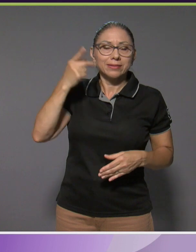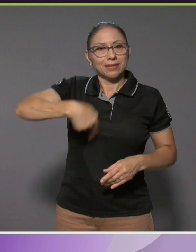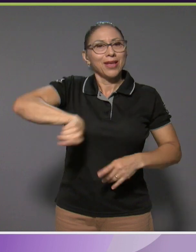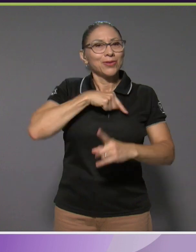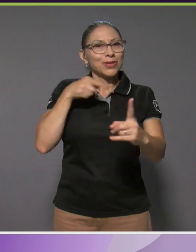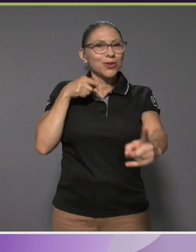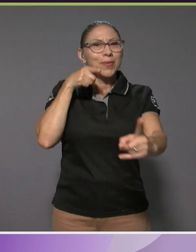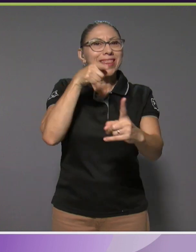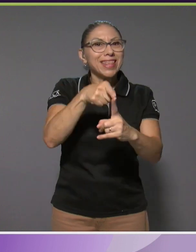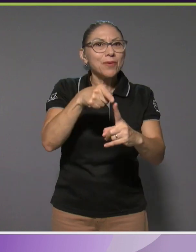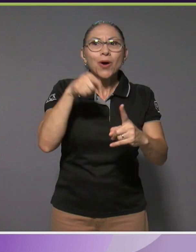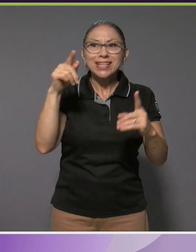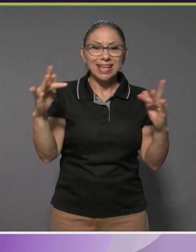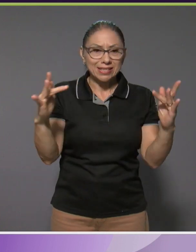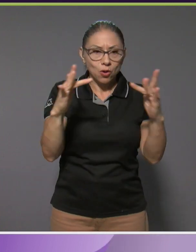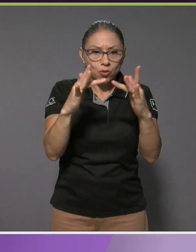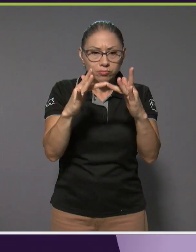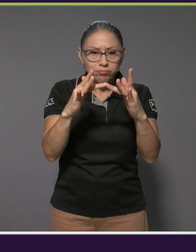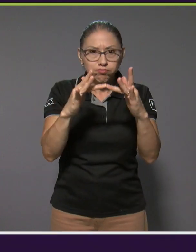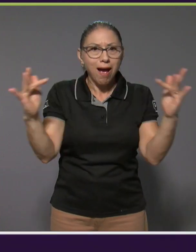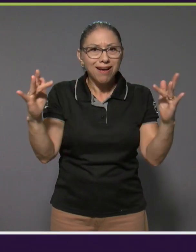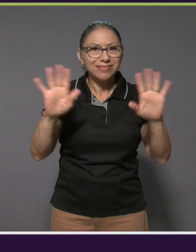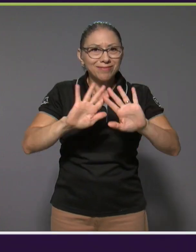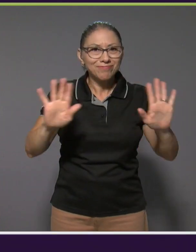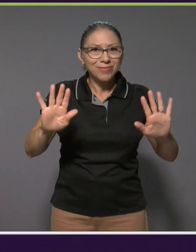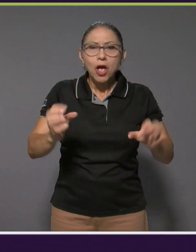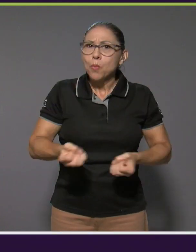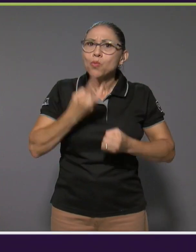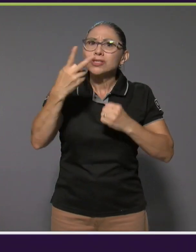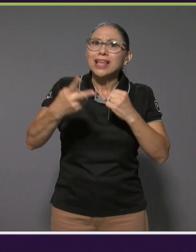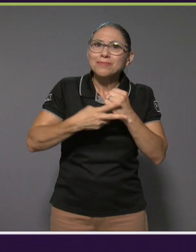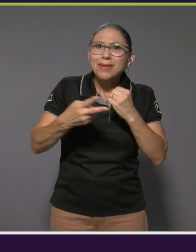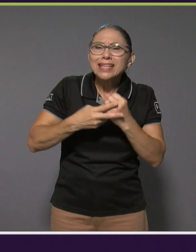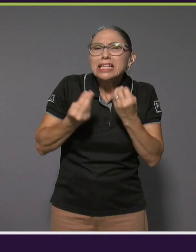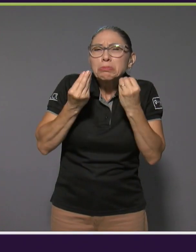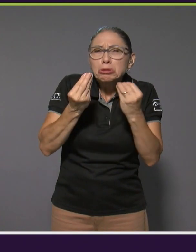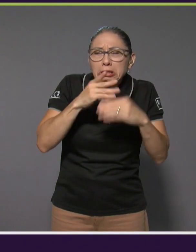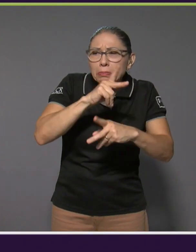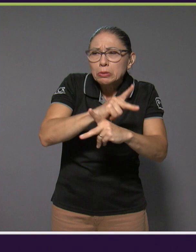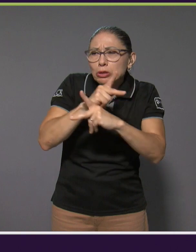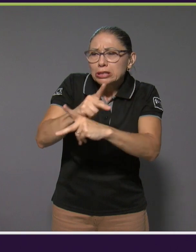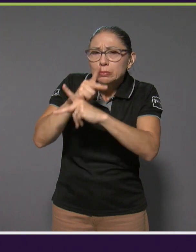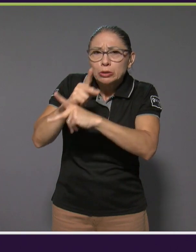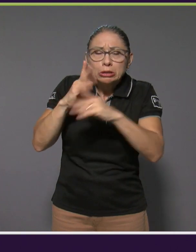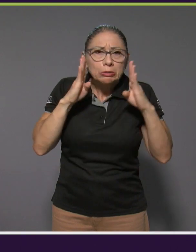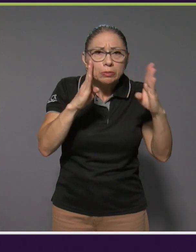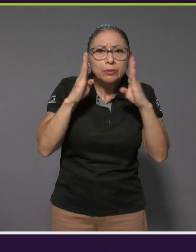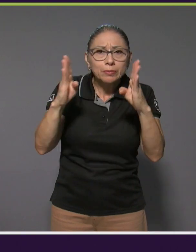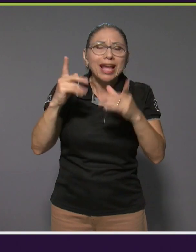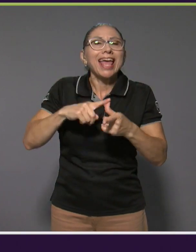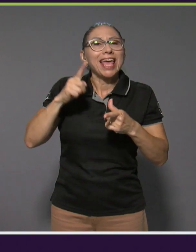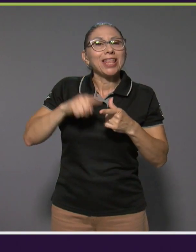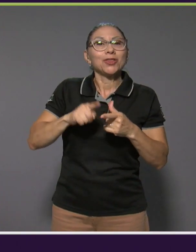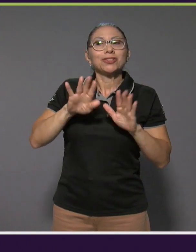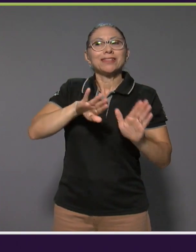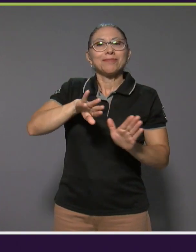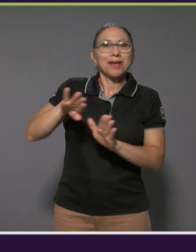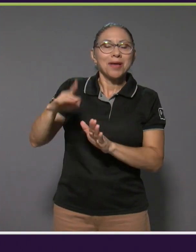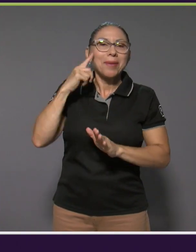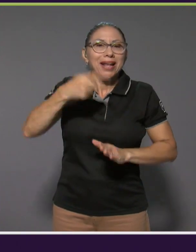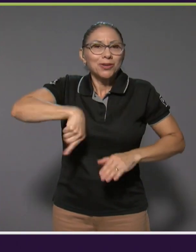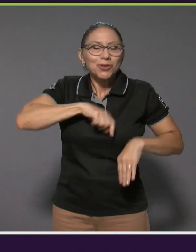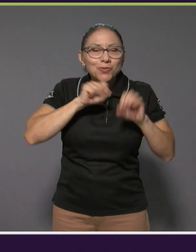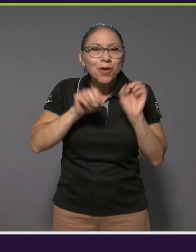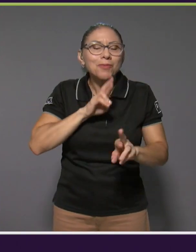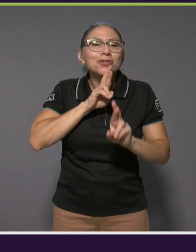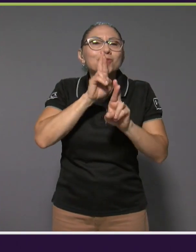es cortar ese cordón umbilical, porque pasa muchas veces esa sobreprotección. Entonces, para que podamos tener un resultado más efectivo,